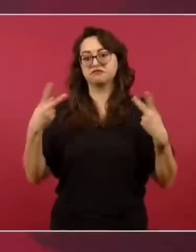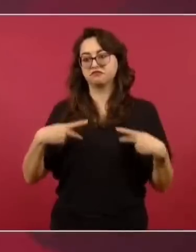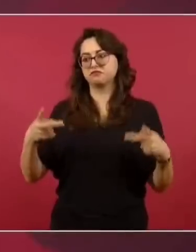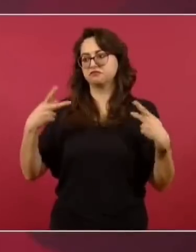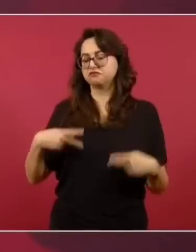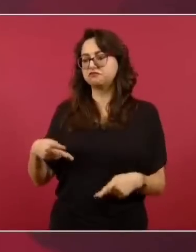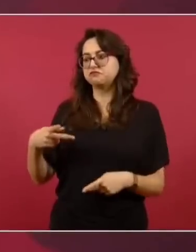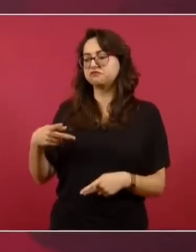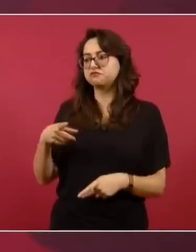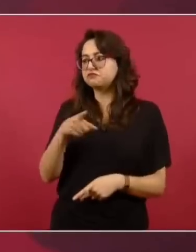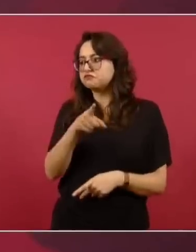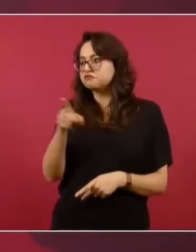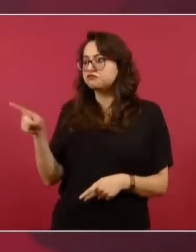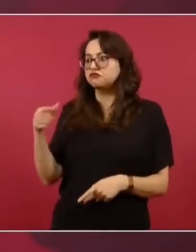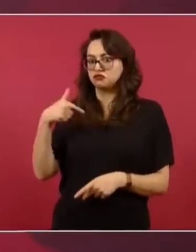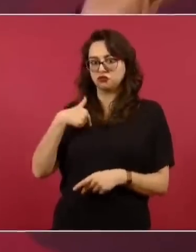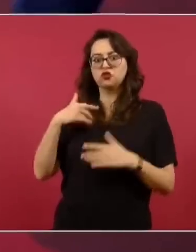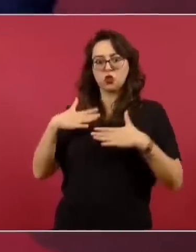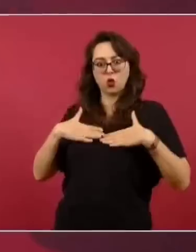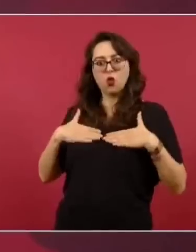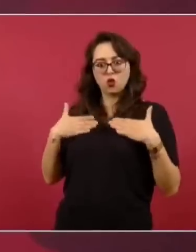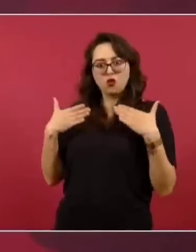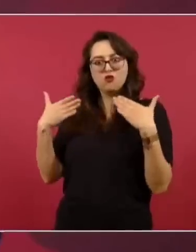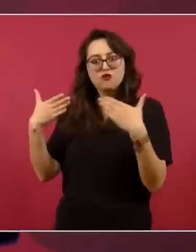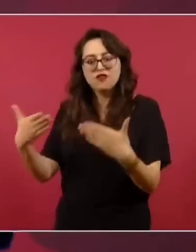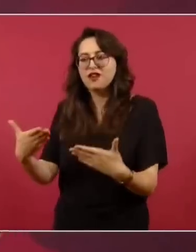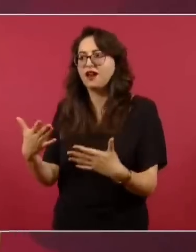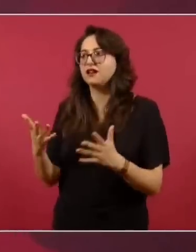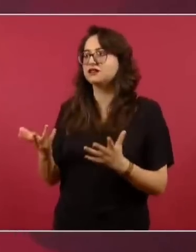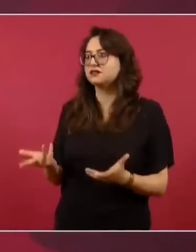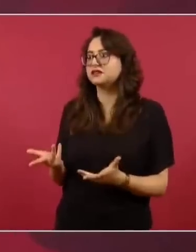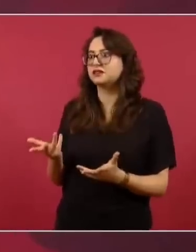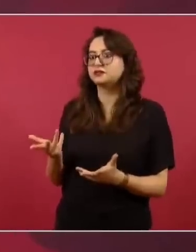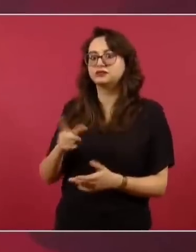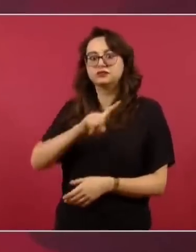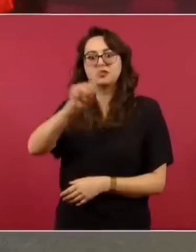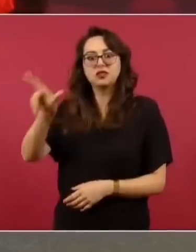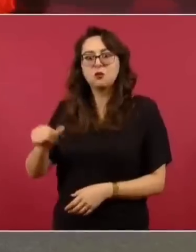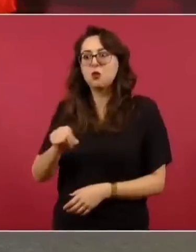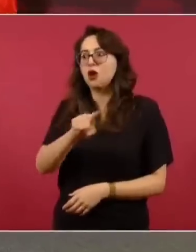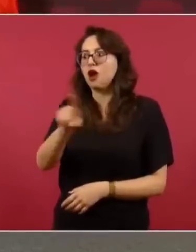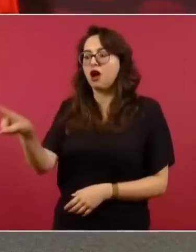y que nos traicionaron.